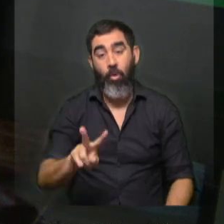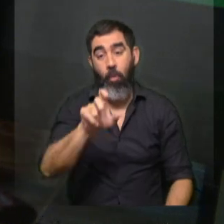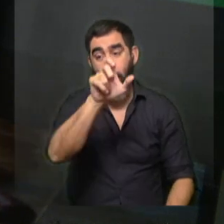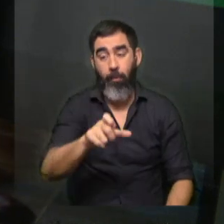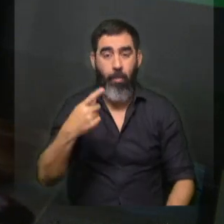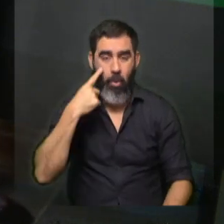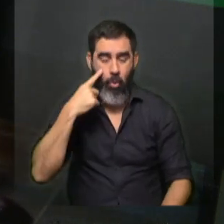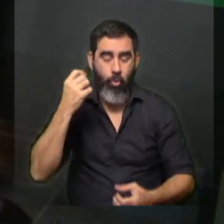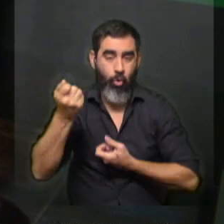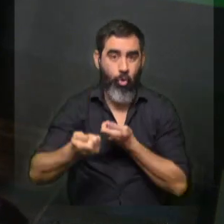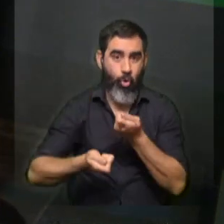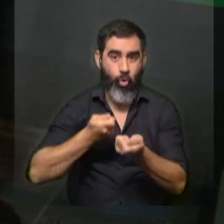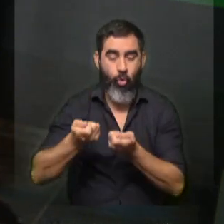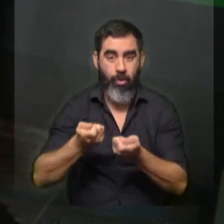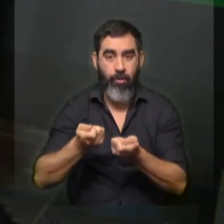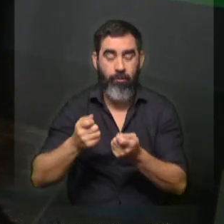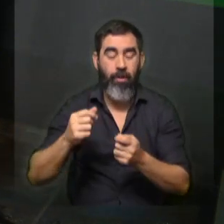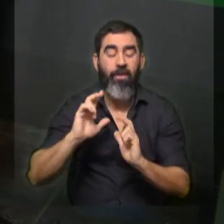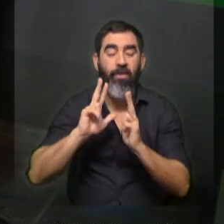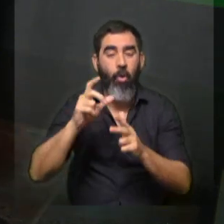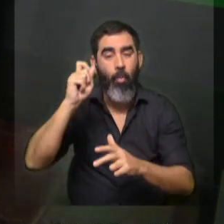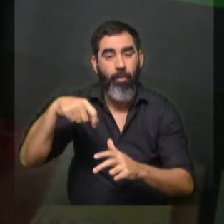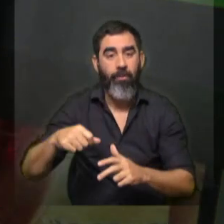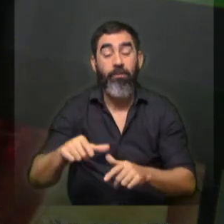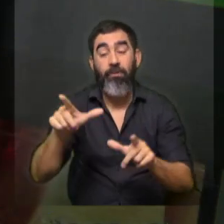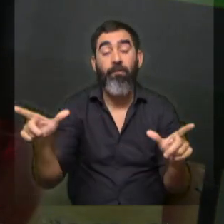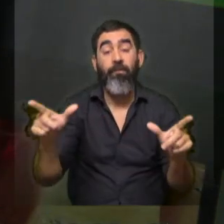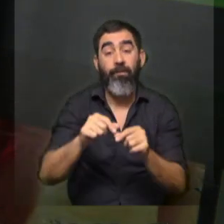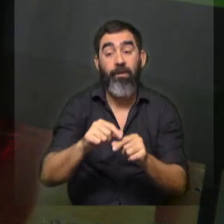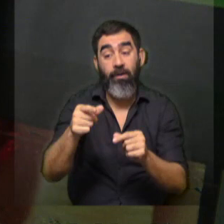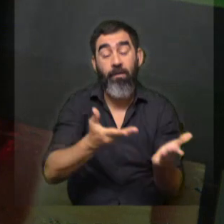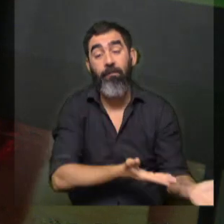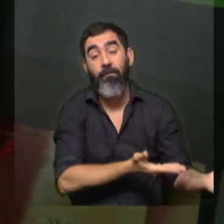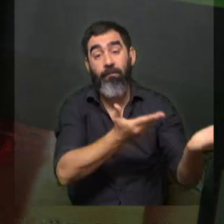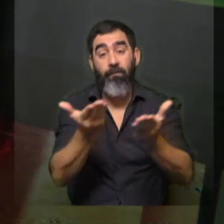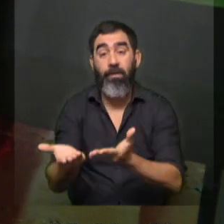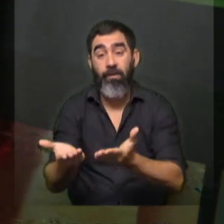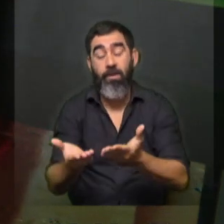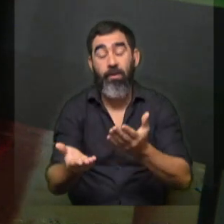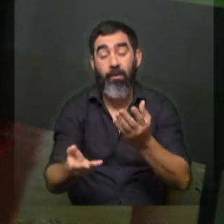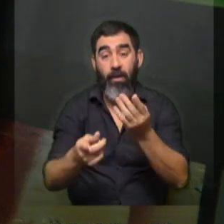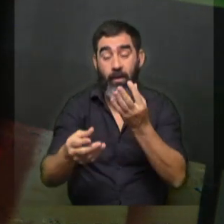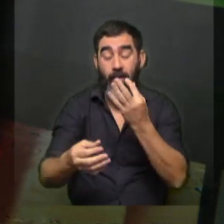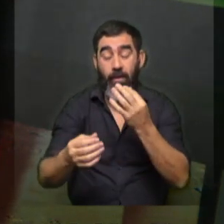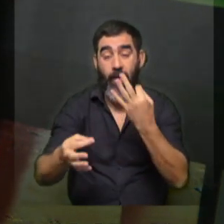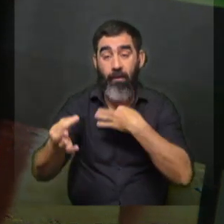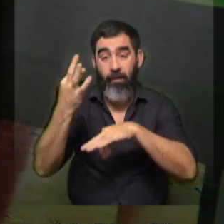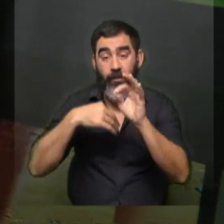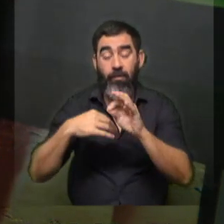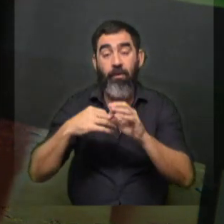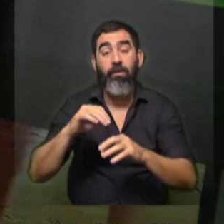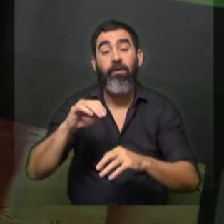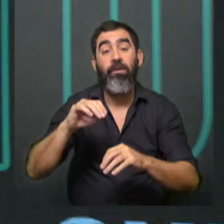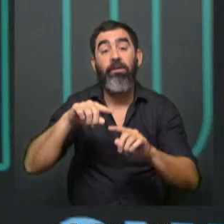saben tanto de danza analizan sobre este fenómeno. Así que, bueno, con esto despido y con esa invitación a ver esta obra desde el 31 Repítame la fecha.